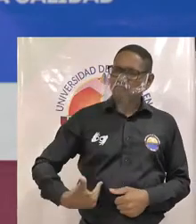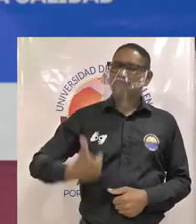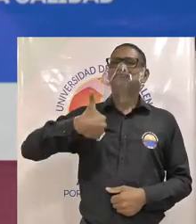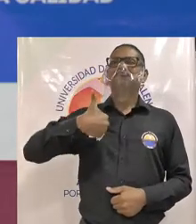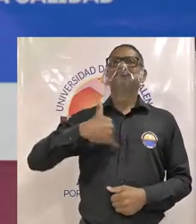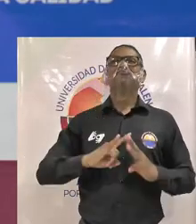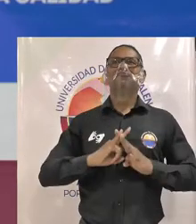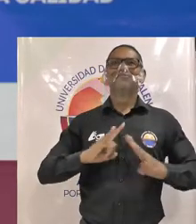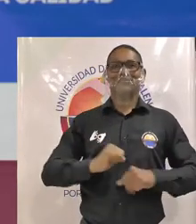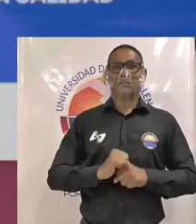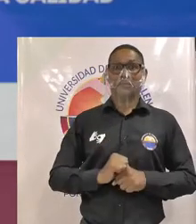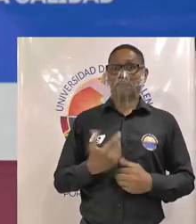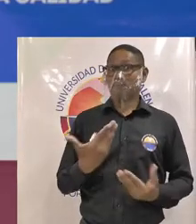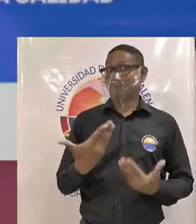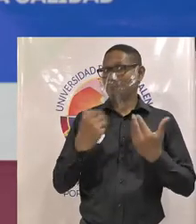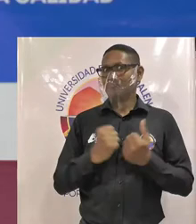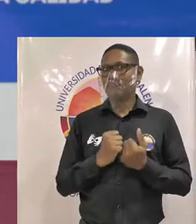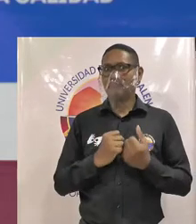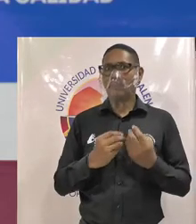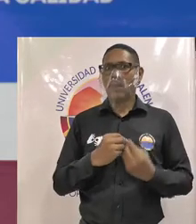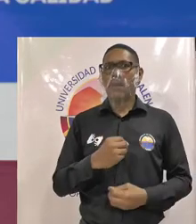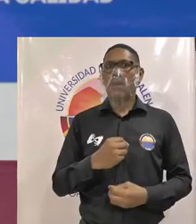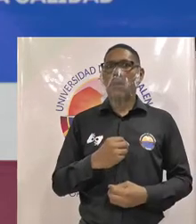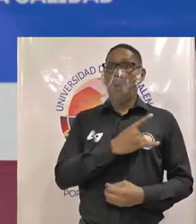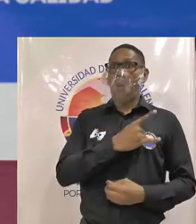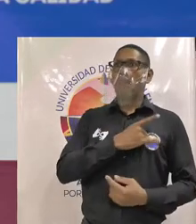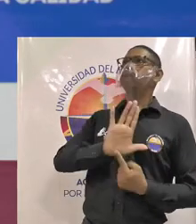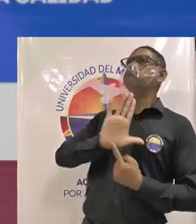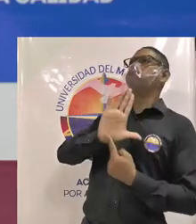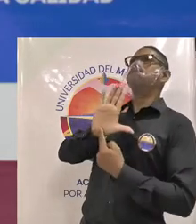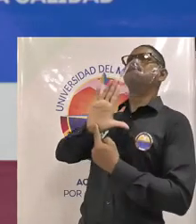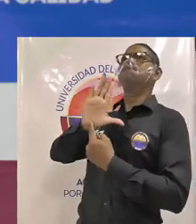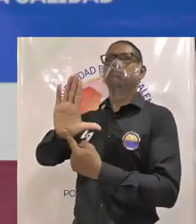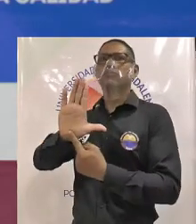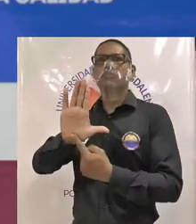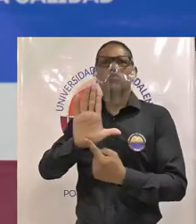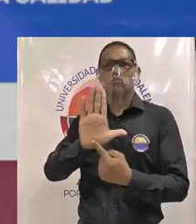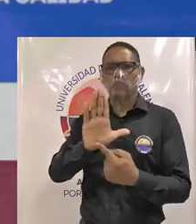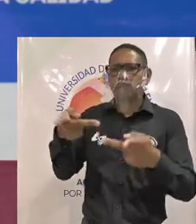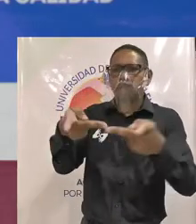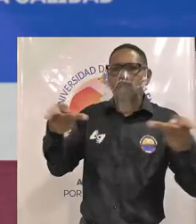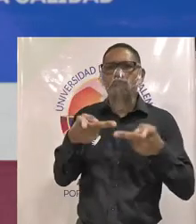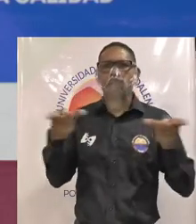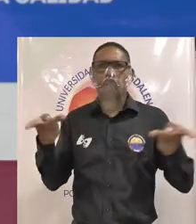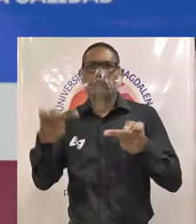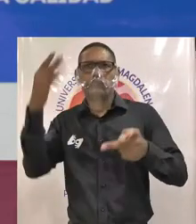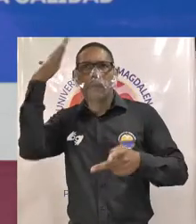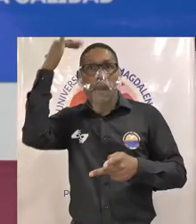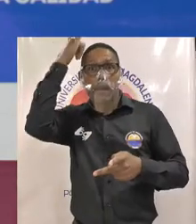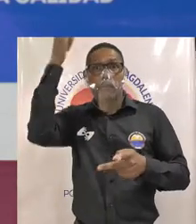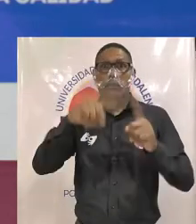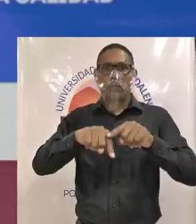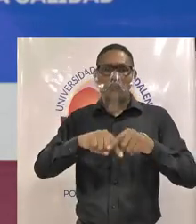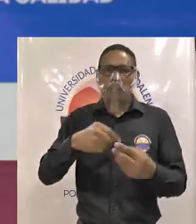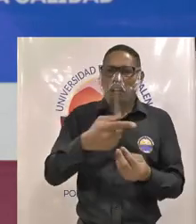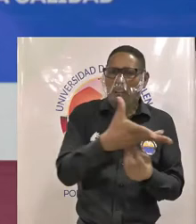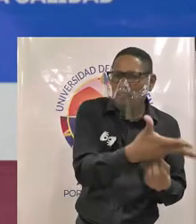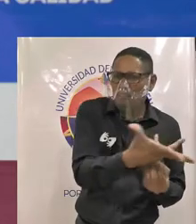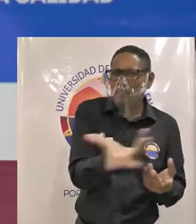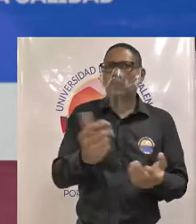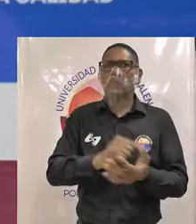poder representar a la universidad no solamente en eventos académicos sino por ejemplo también en cosas artísticas en